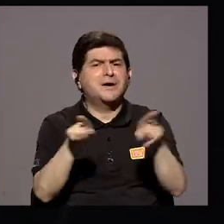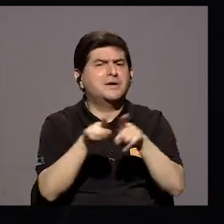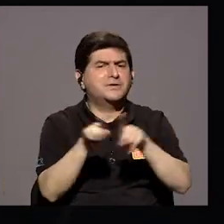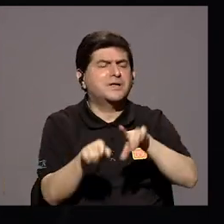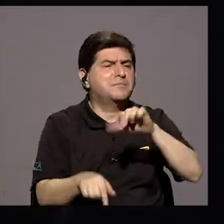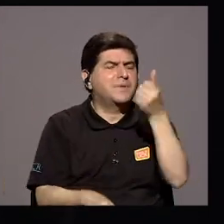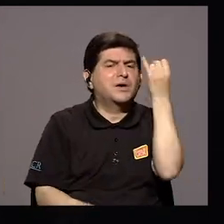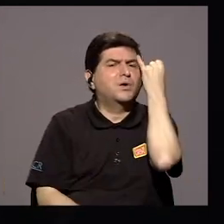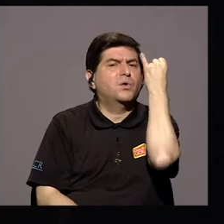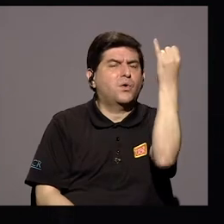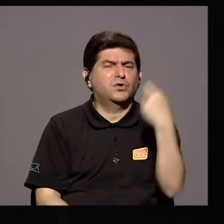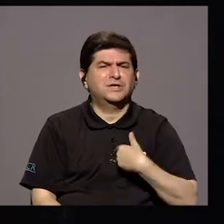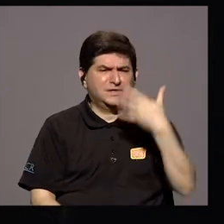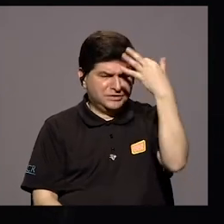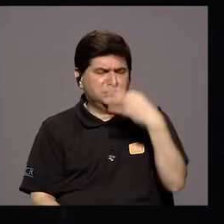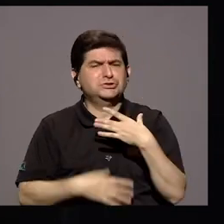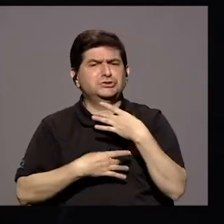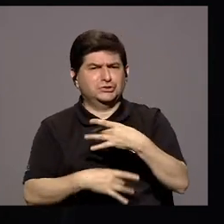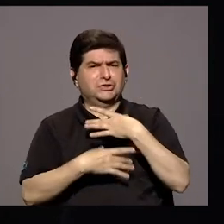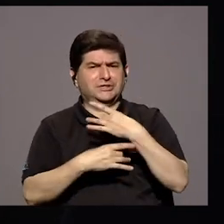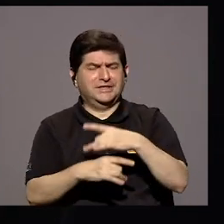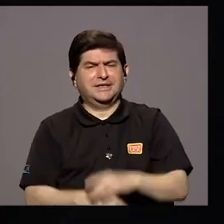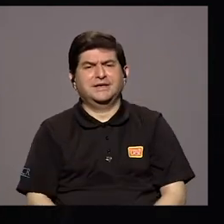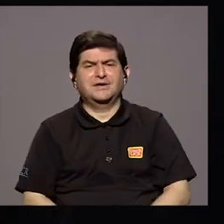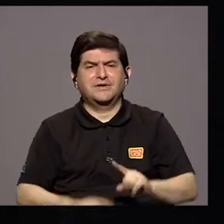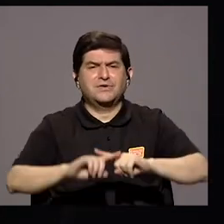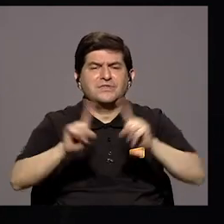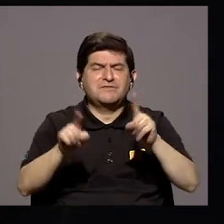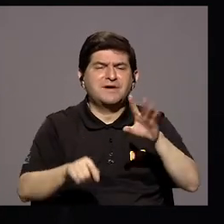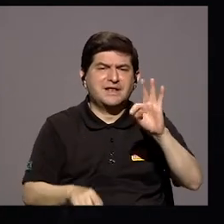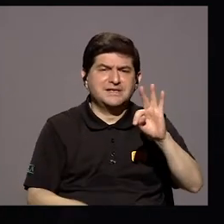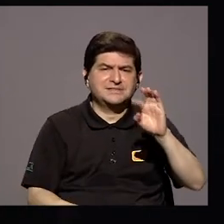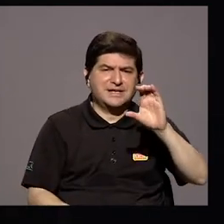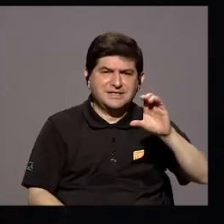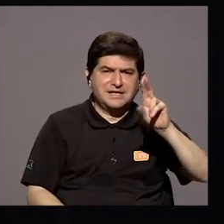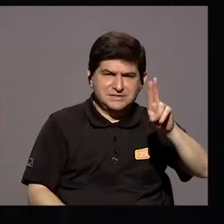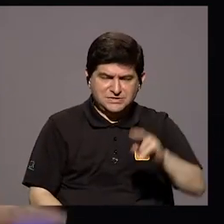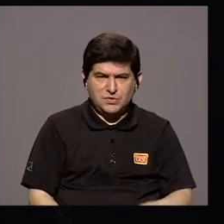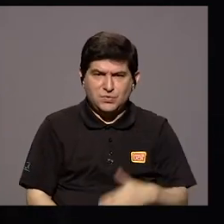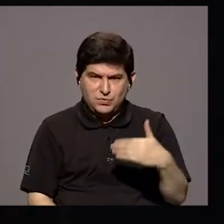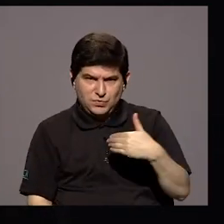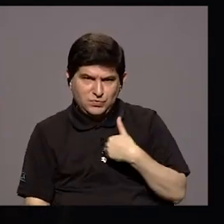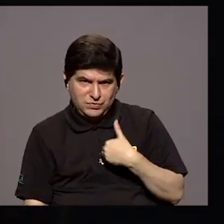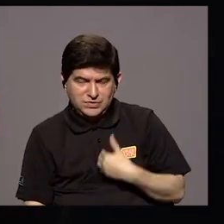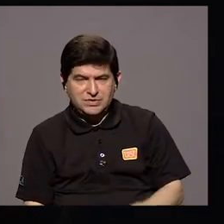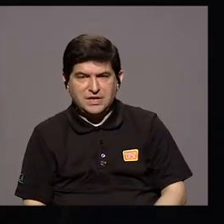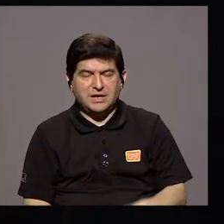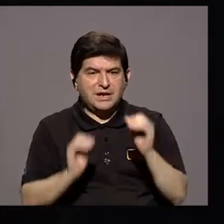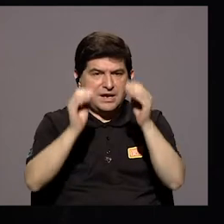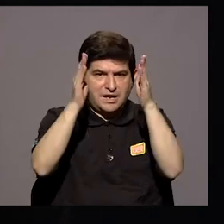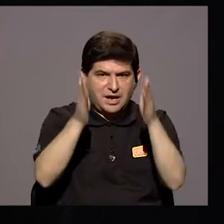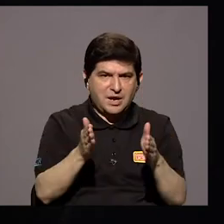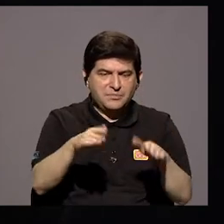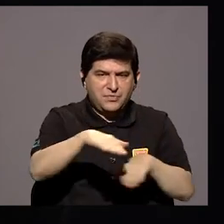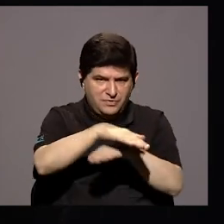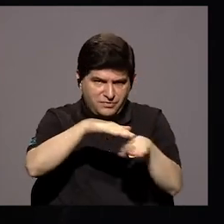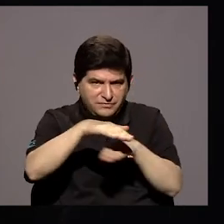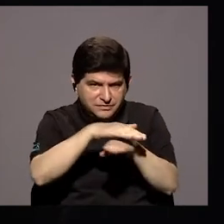Eso Está Esta Otra Iniciativa Que Me Parece Muy Interesante Porque A Diferencia Del TCU Que Tiene De Resorte Al